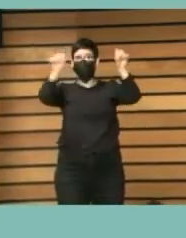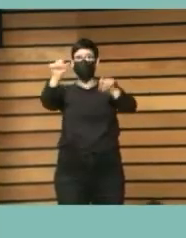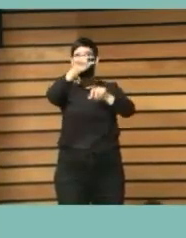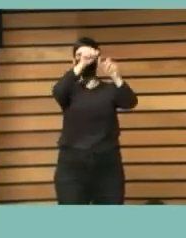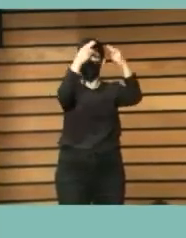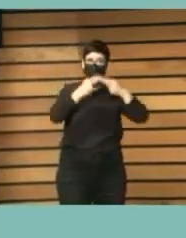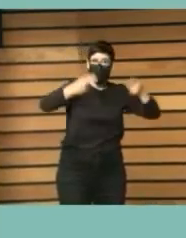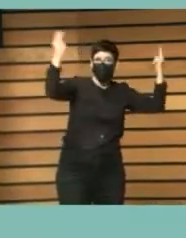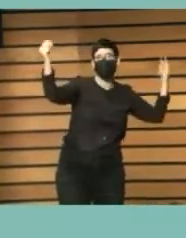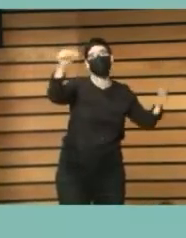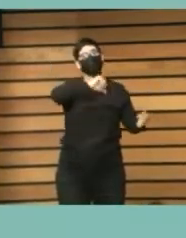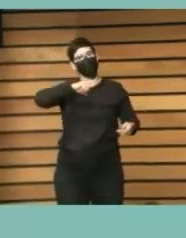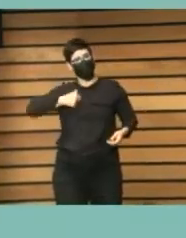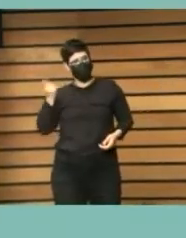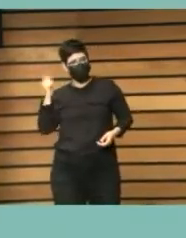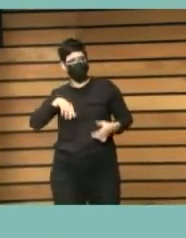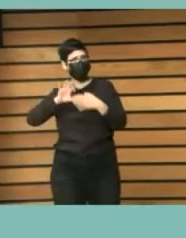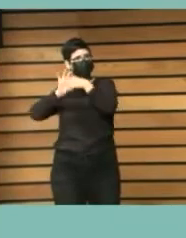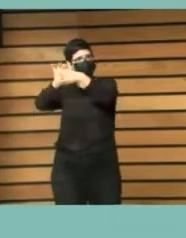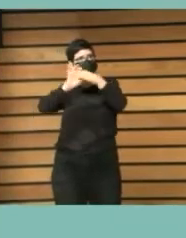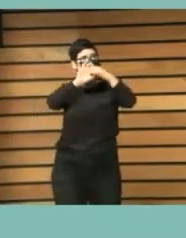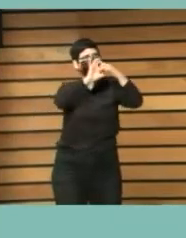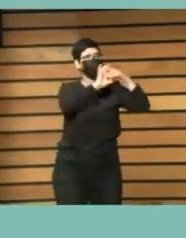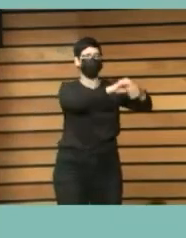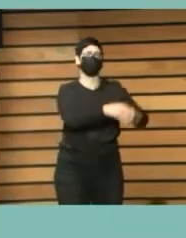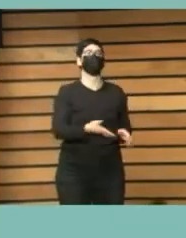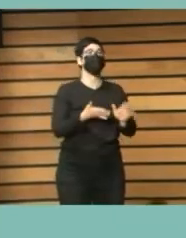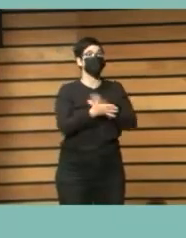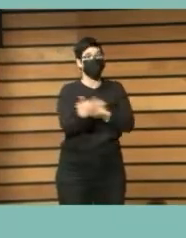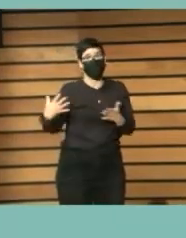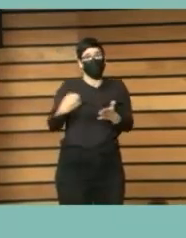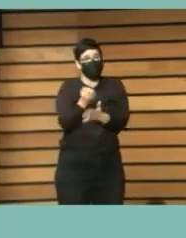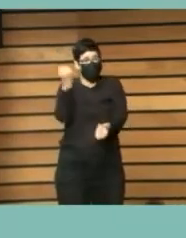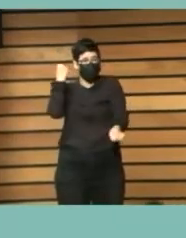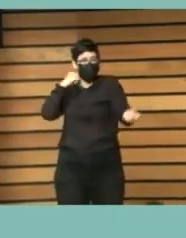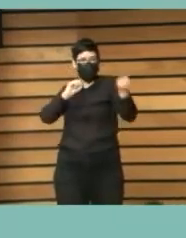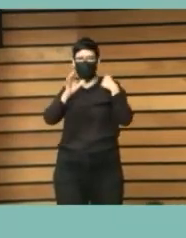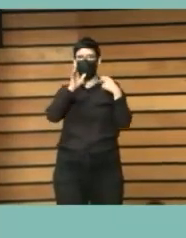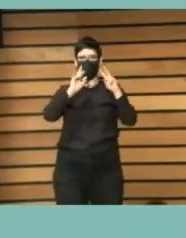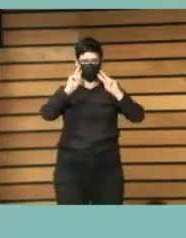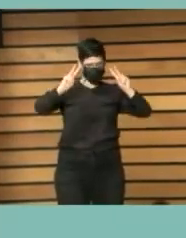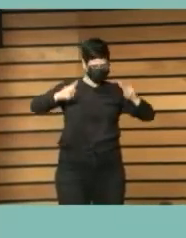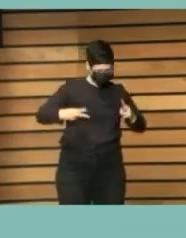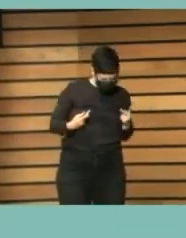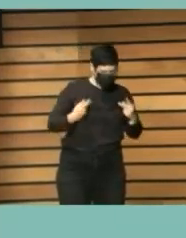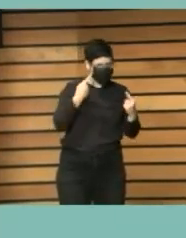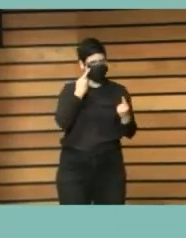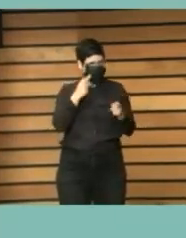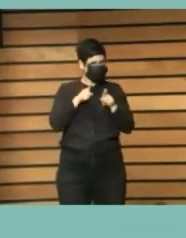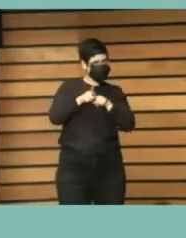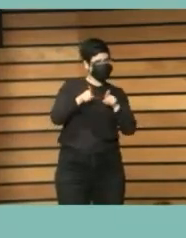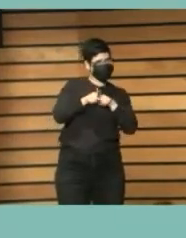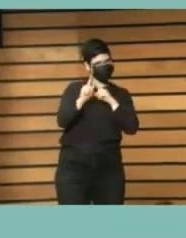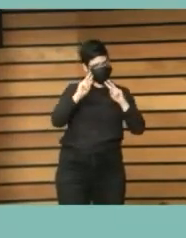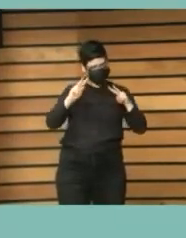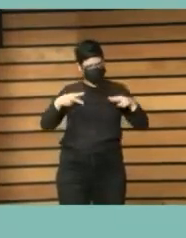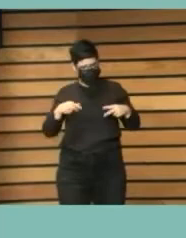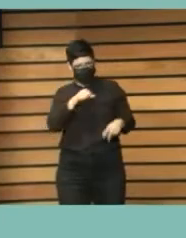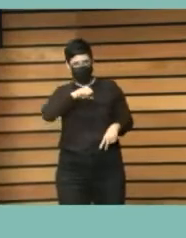todas estas acciones viene cierto y aquí viene el punto de autocrítica necesitan de